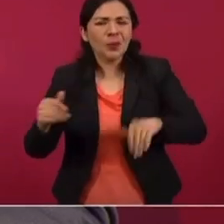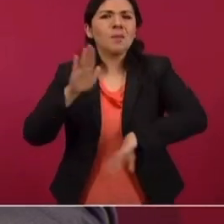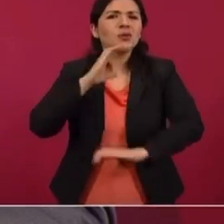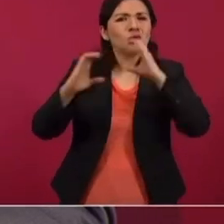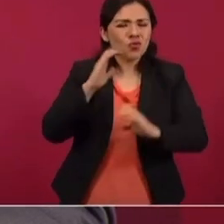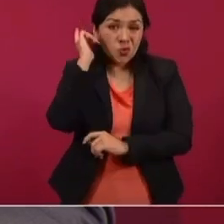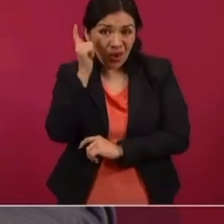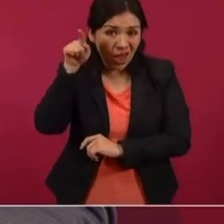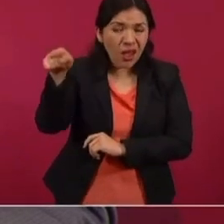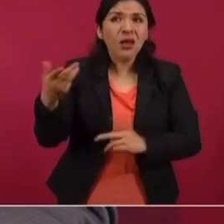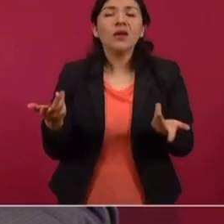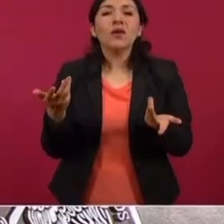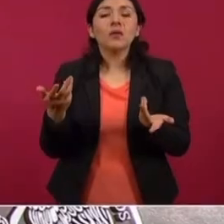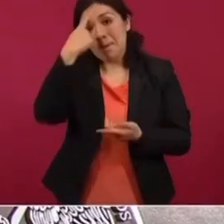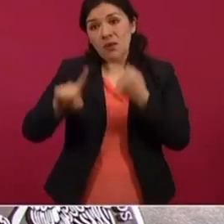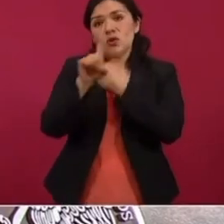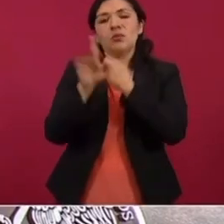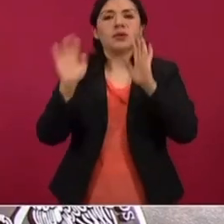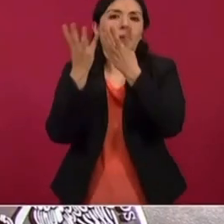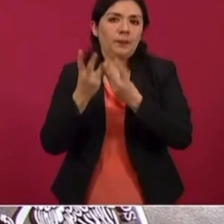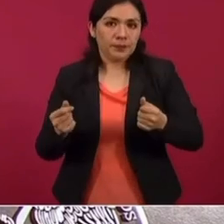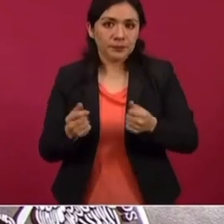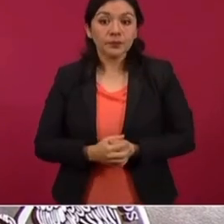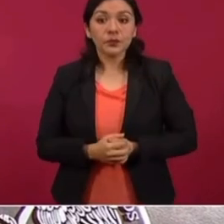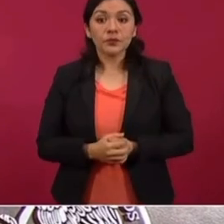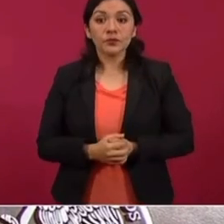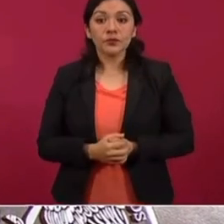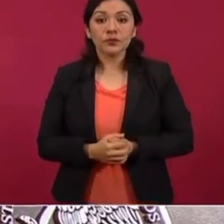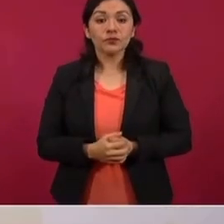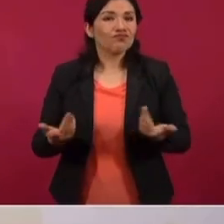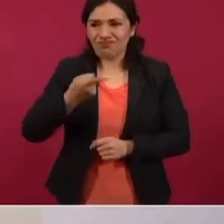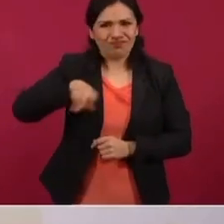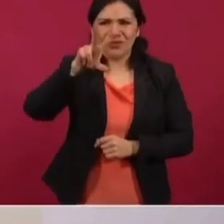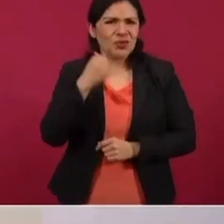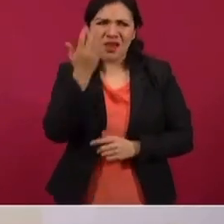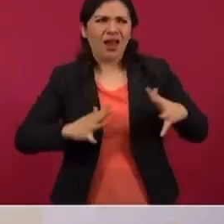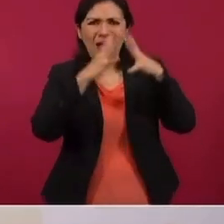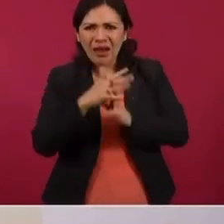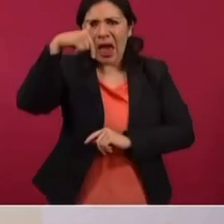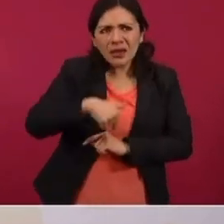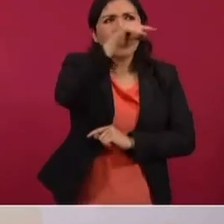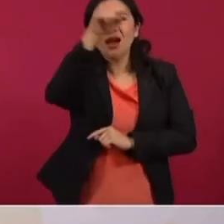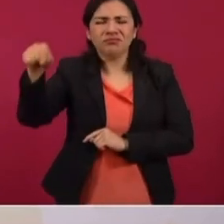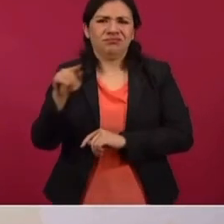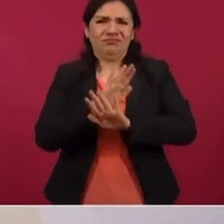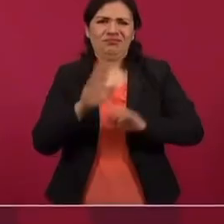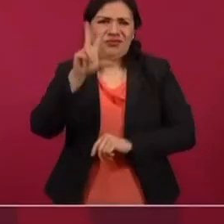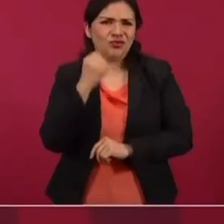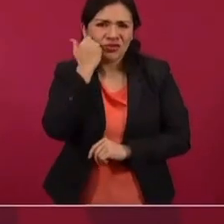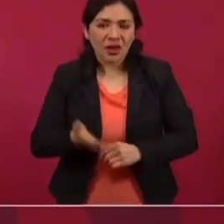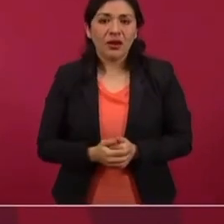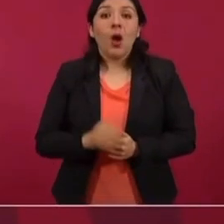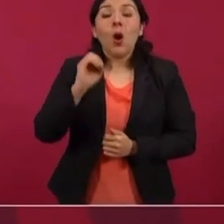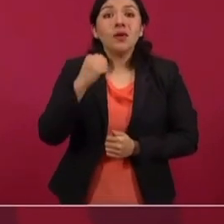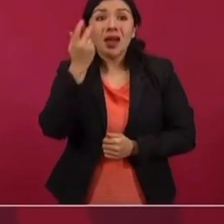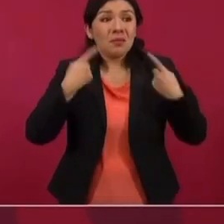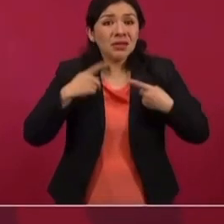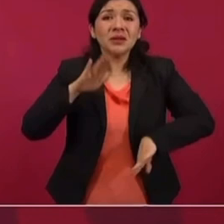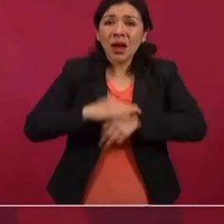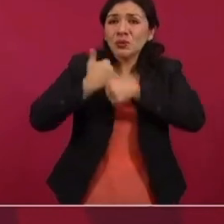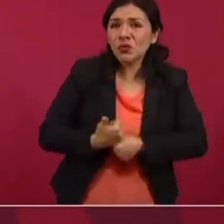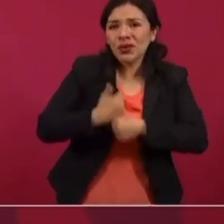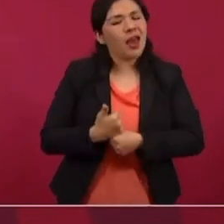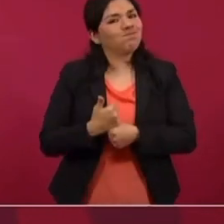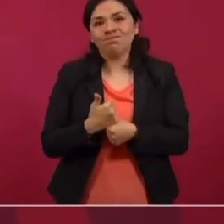haya diálogo y se resuelva esto. Además, no queremos la guerra en ningún lado, en ninguna parte, no queremos que la gente sufra,